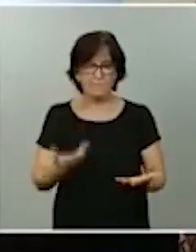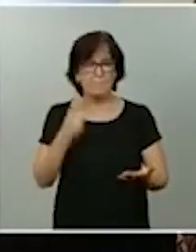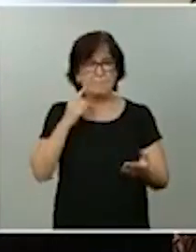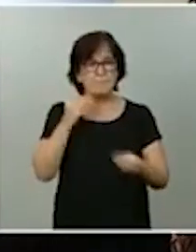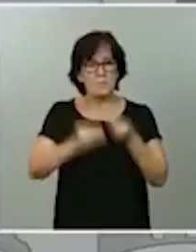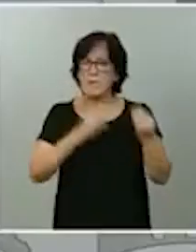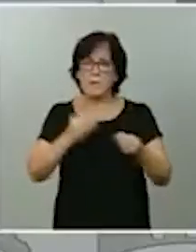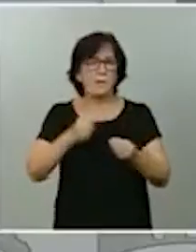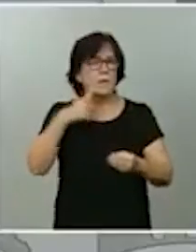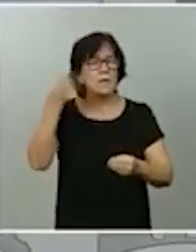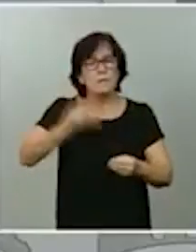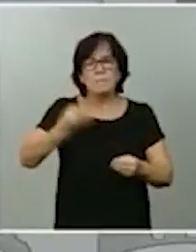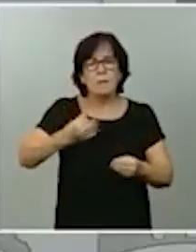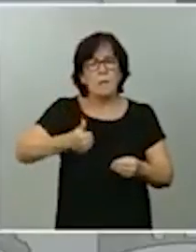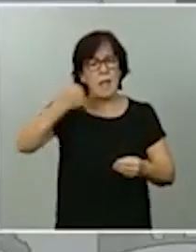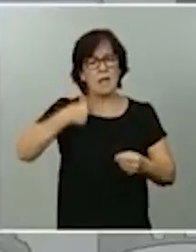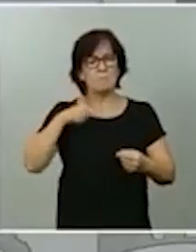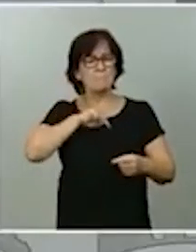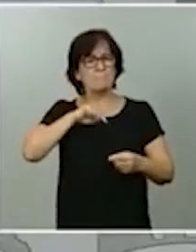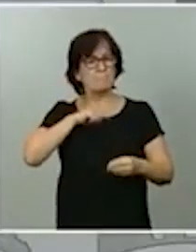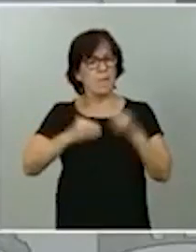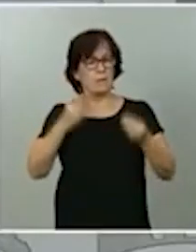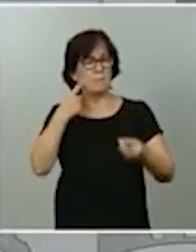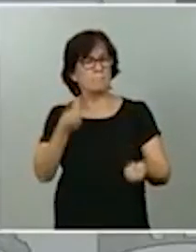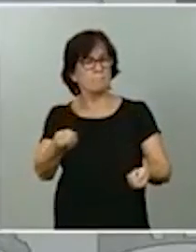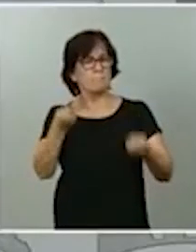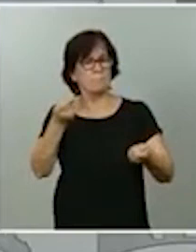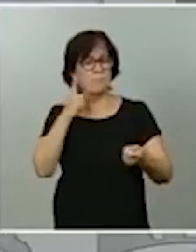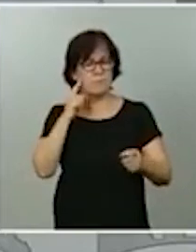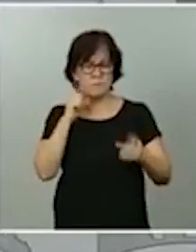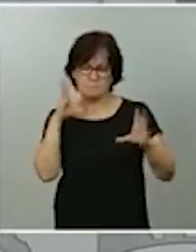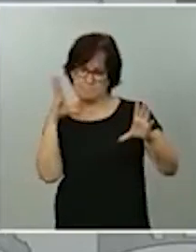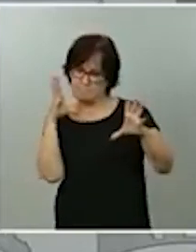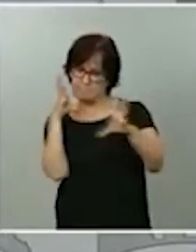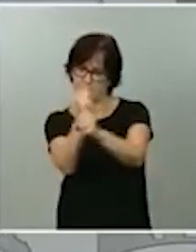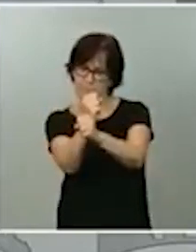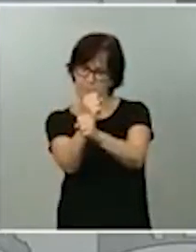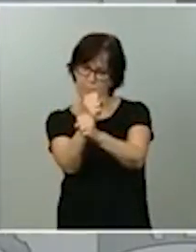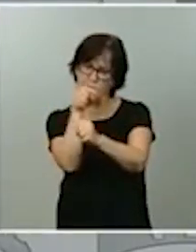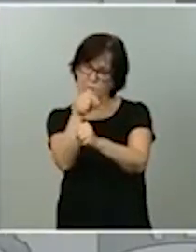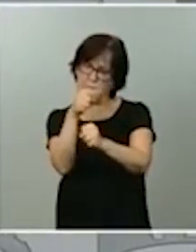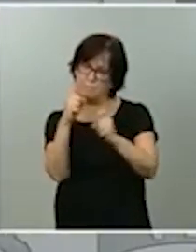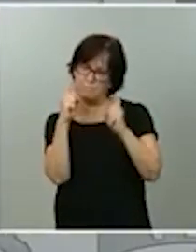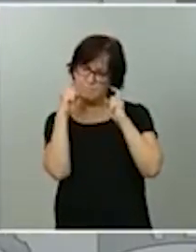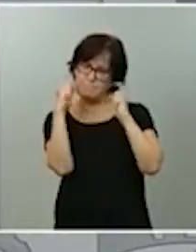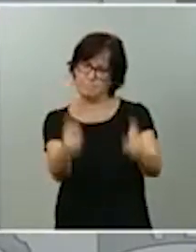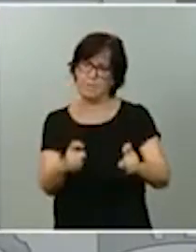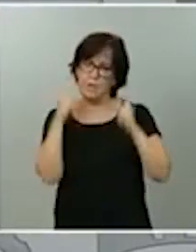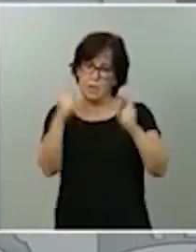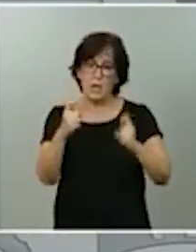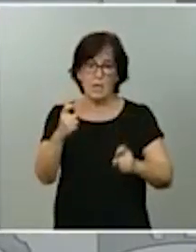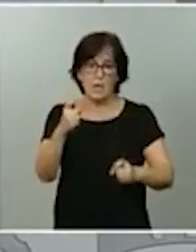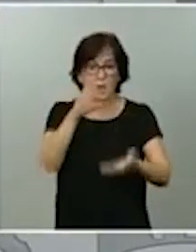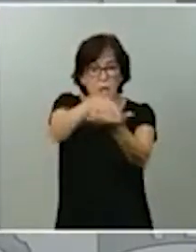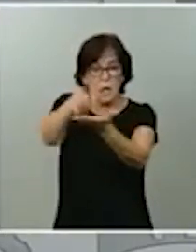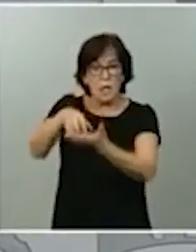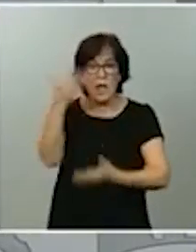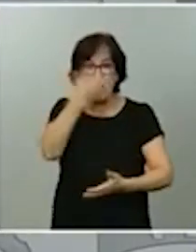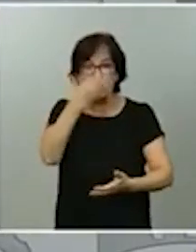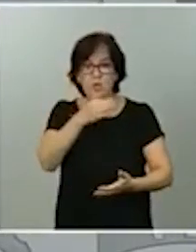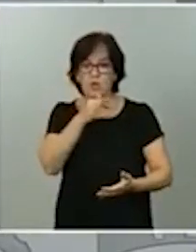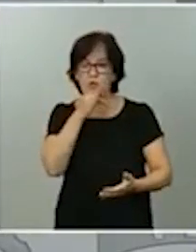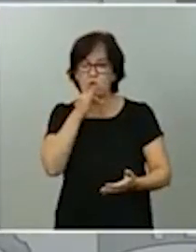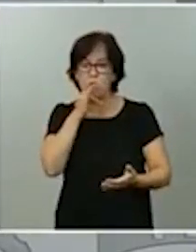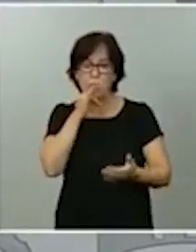un acicate más para actuar con eficacia. Debe ser el foco donde pongamos todos nuestra energía, porque las escuelas aún no han llegado y la nueva